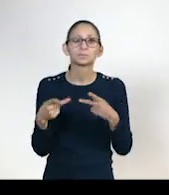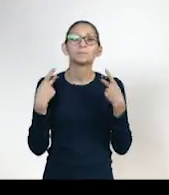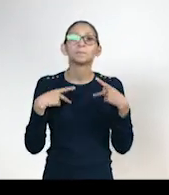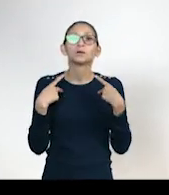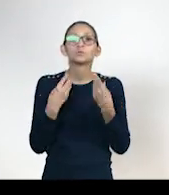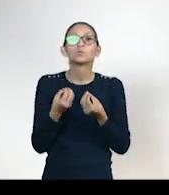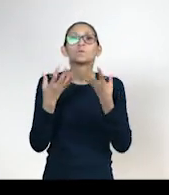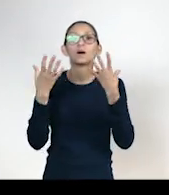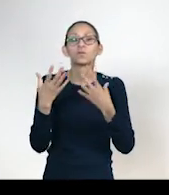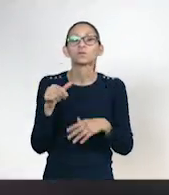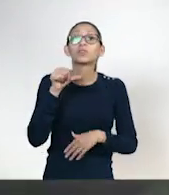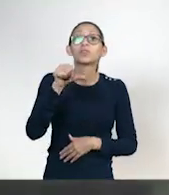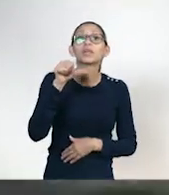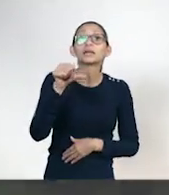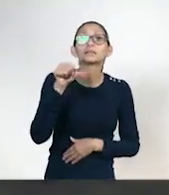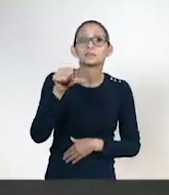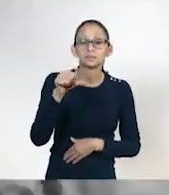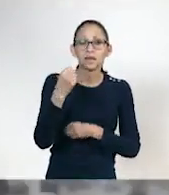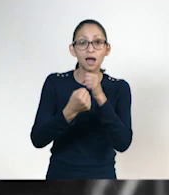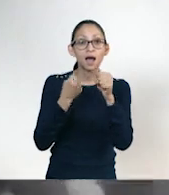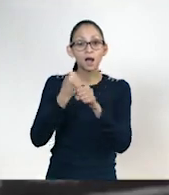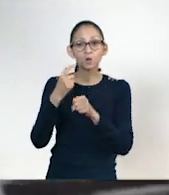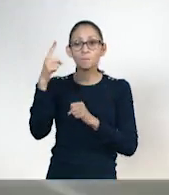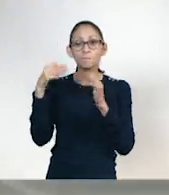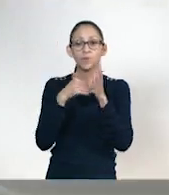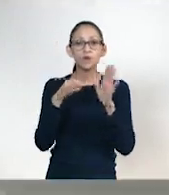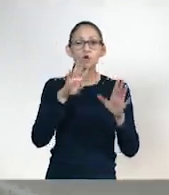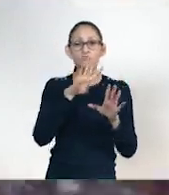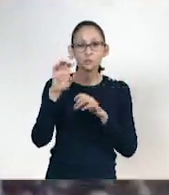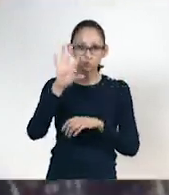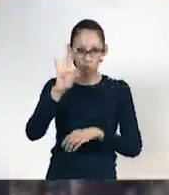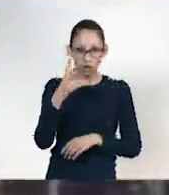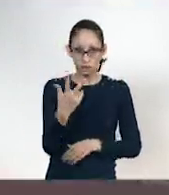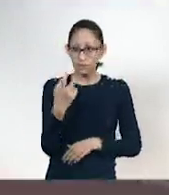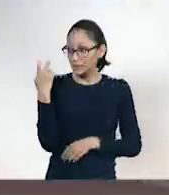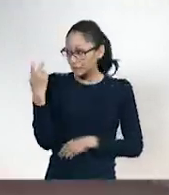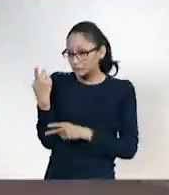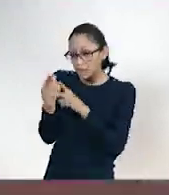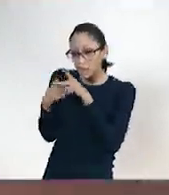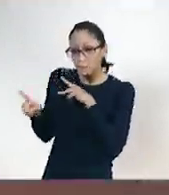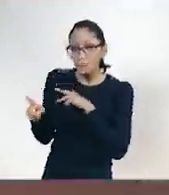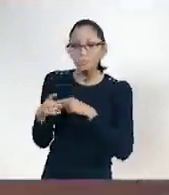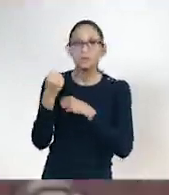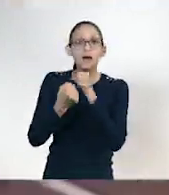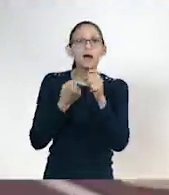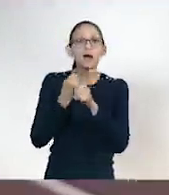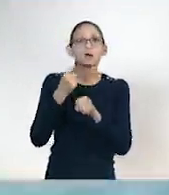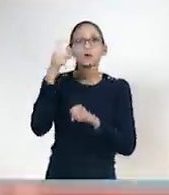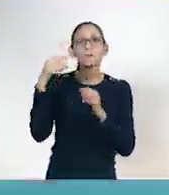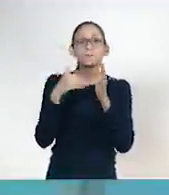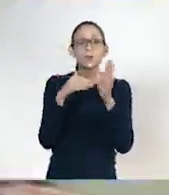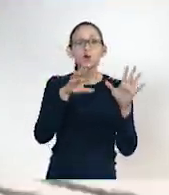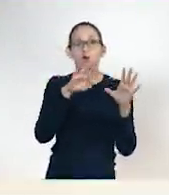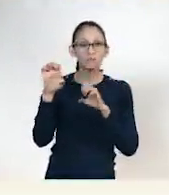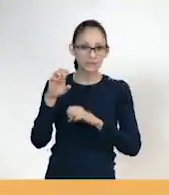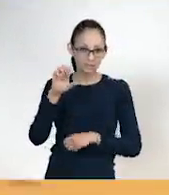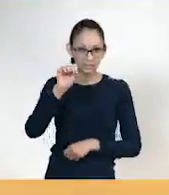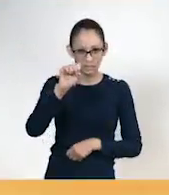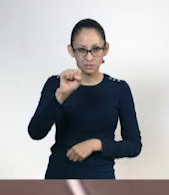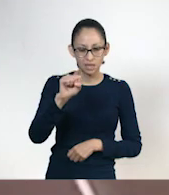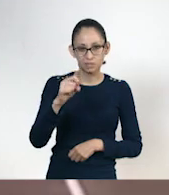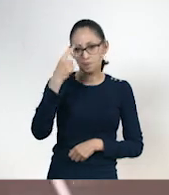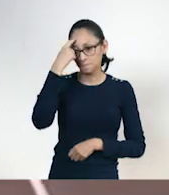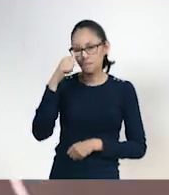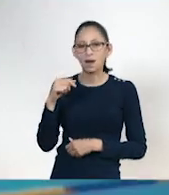1948. Estos fueron los Juegos que dieron nacimiento en 1960 a los Juegos Paralímpicos de